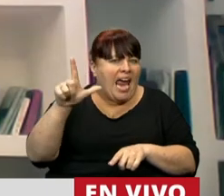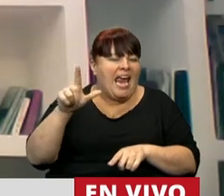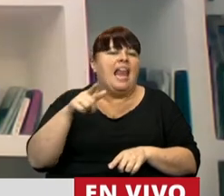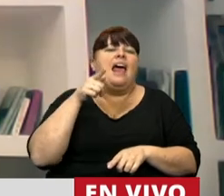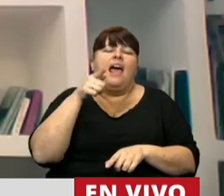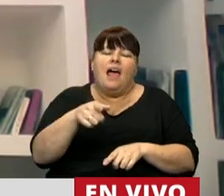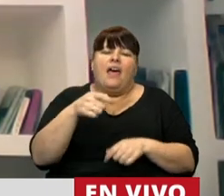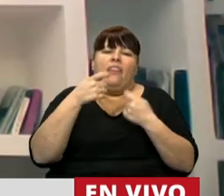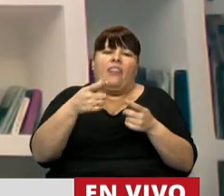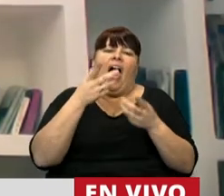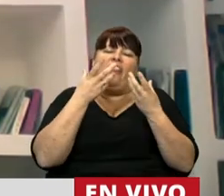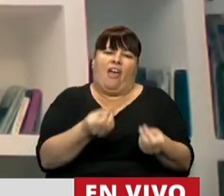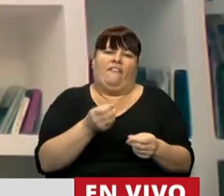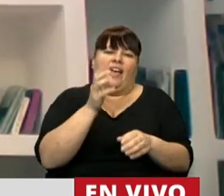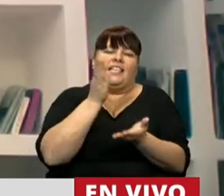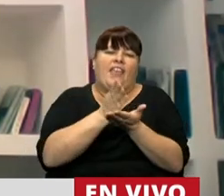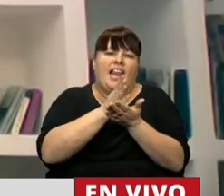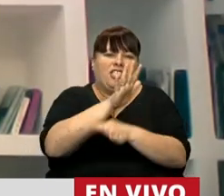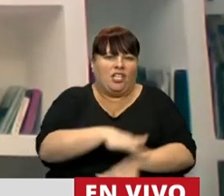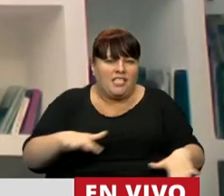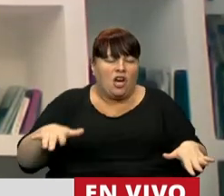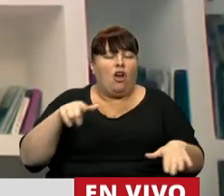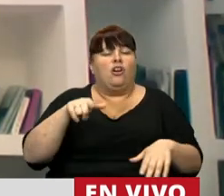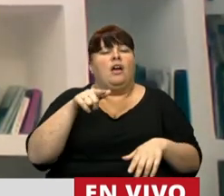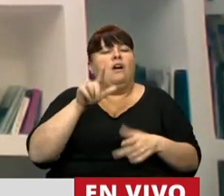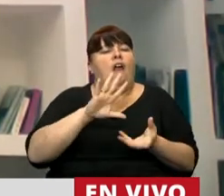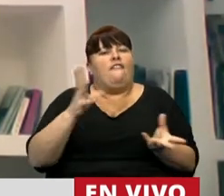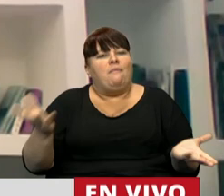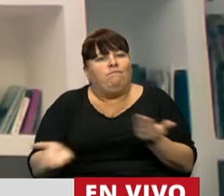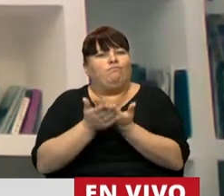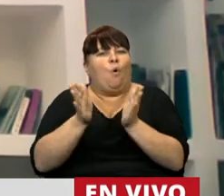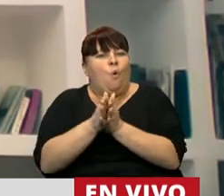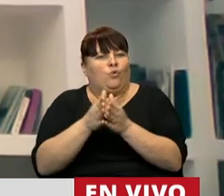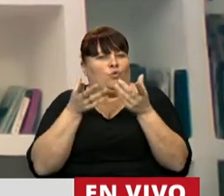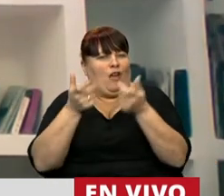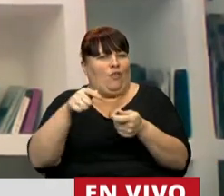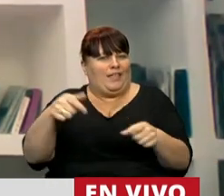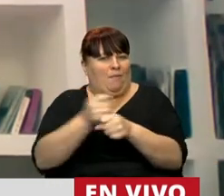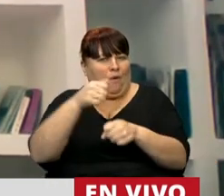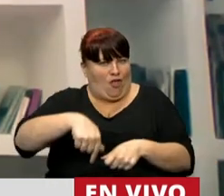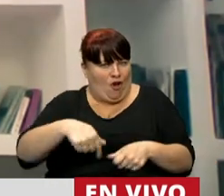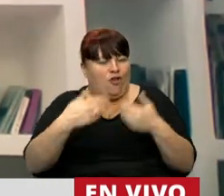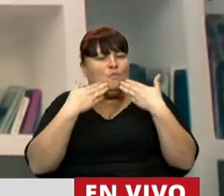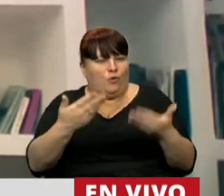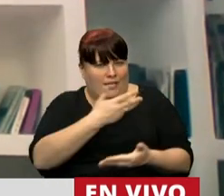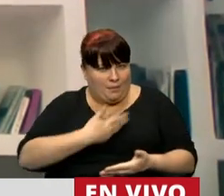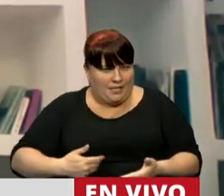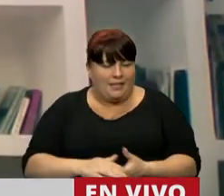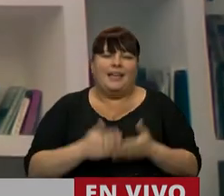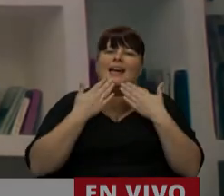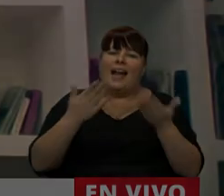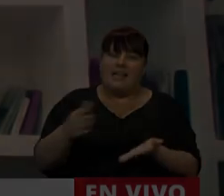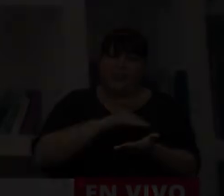perspectiva de defensa de derechos de la niñez y que va a ser un complemento de esto que hoy estamos sancionando. Muchas gracias, señor presidente.